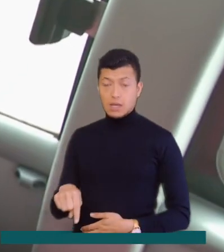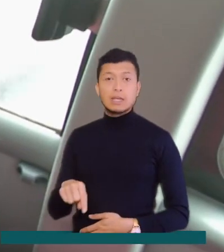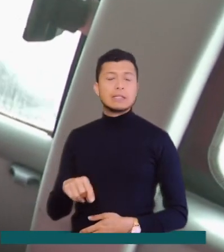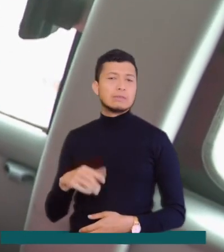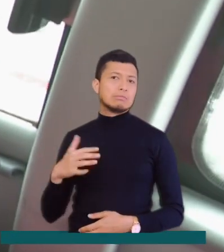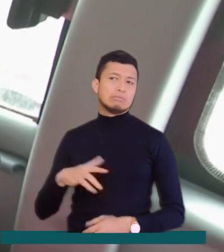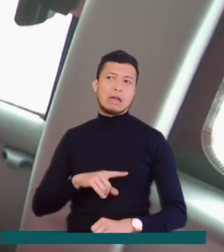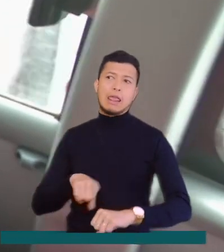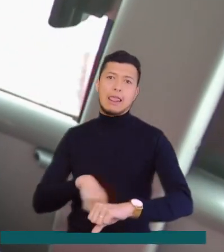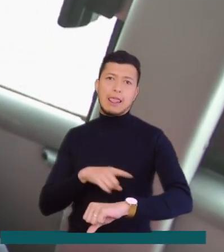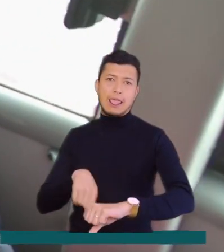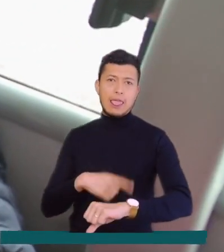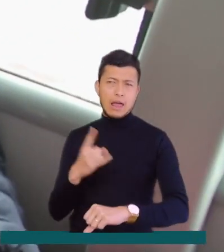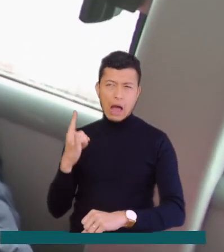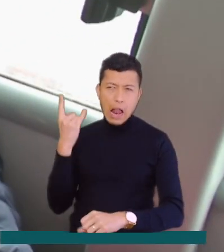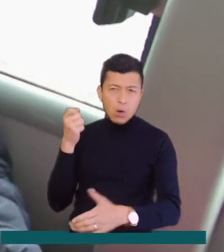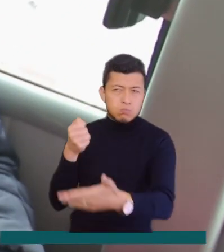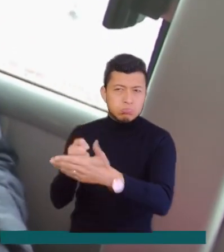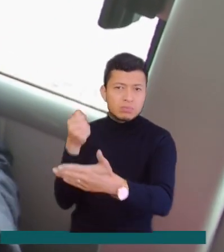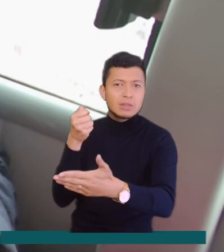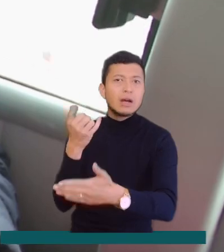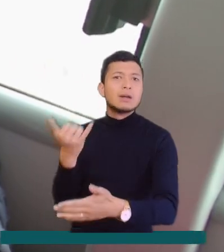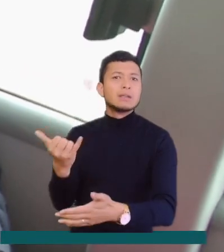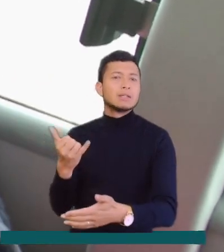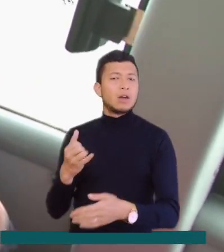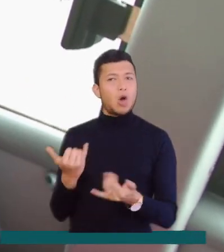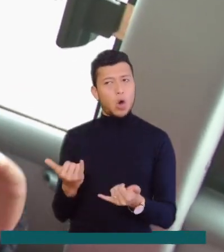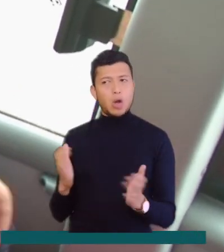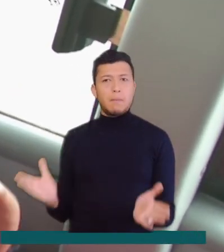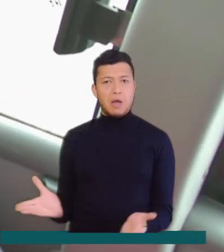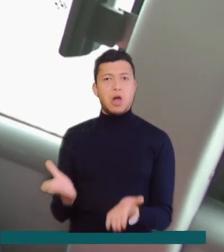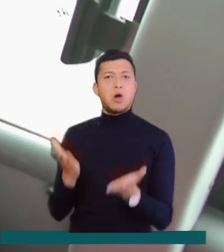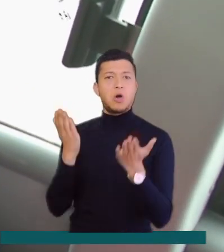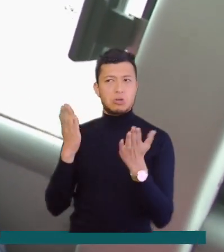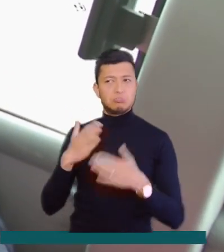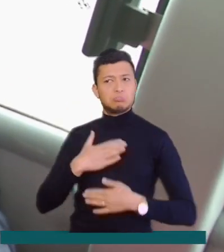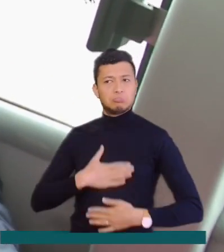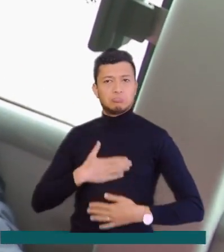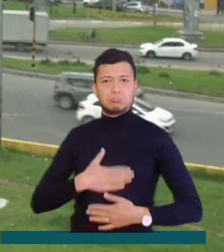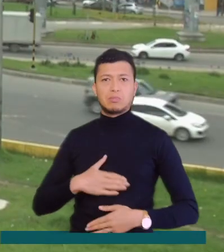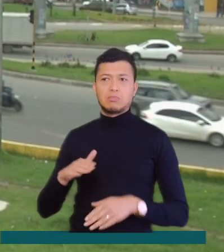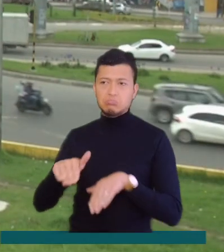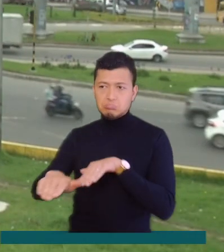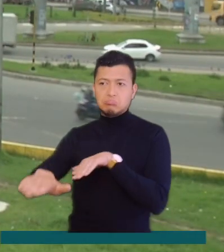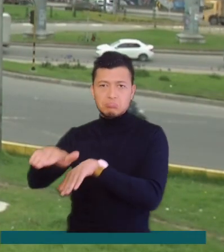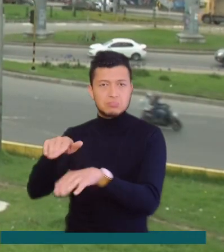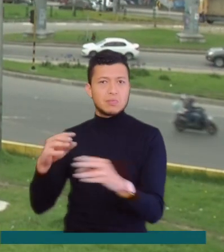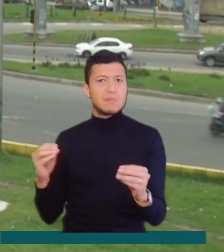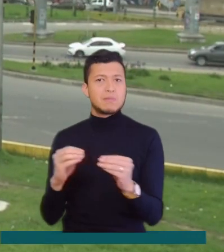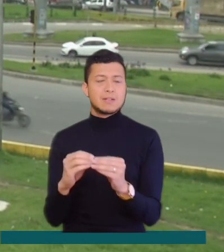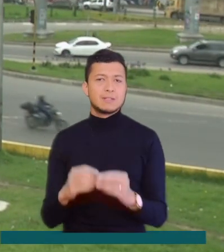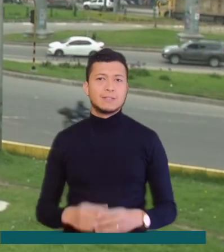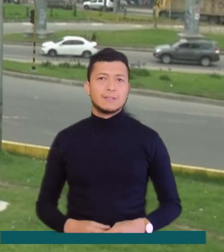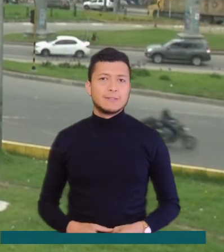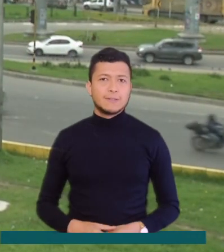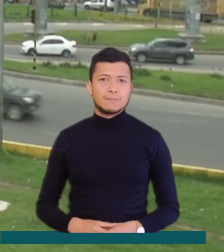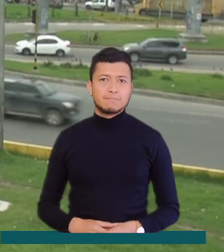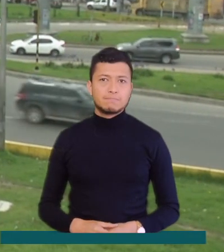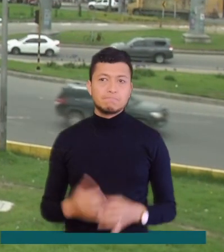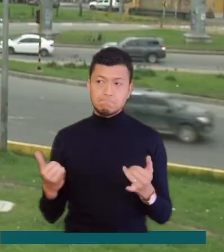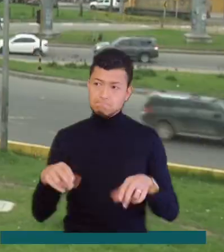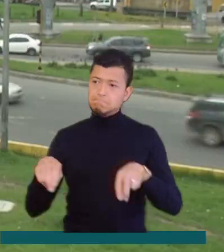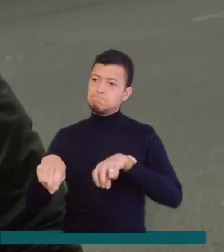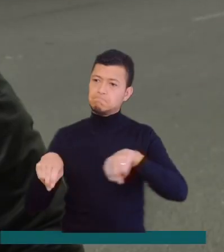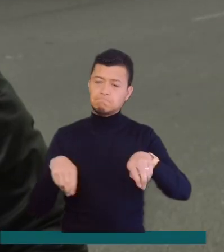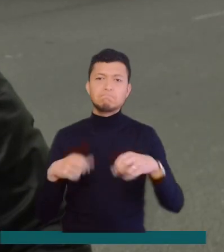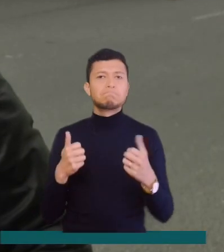demoré bastante porque hubo como un accidente, pero hoy sí ha estado como un poco más tranquilo. En este momento la movilidad pues a mí